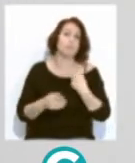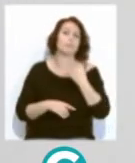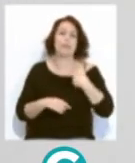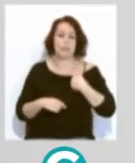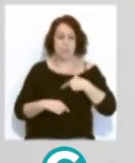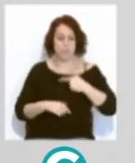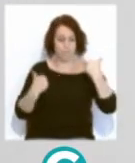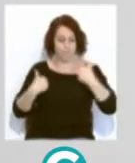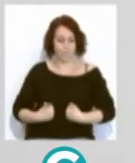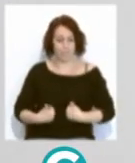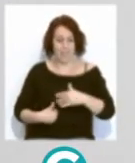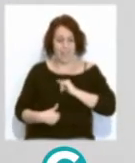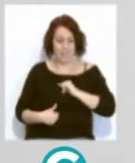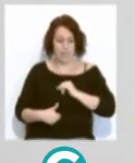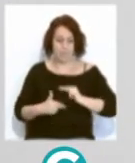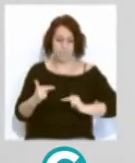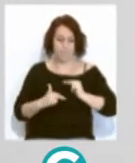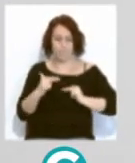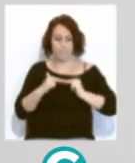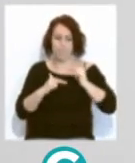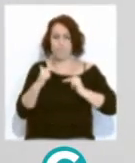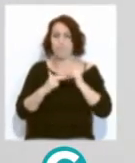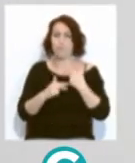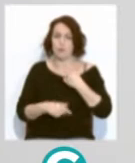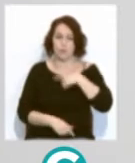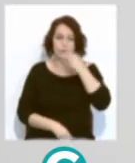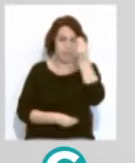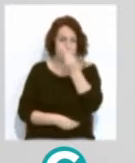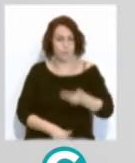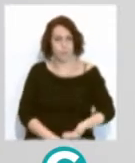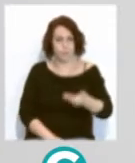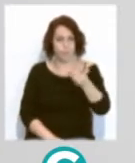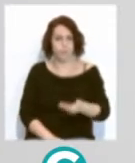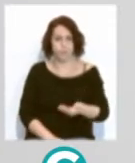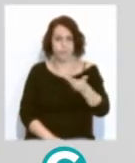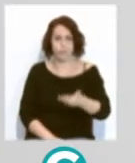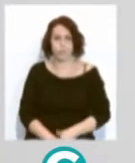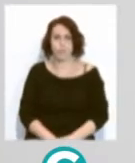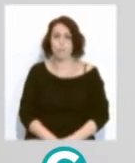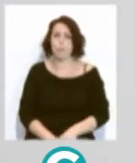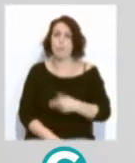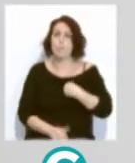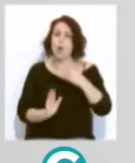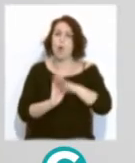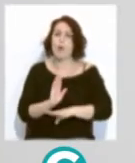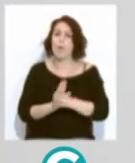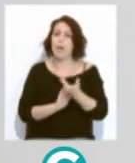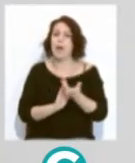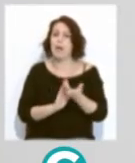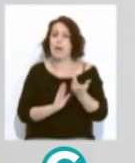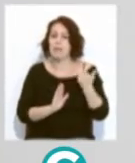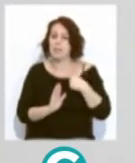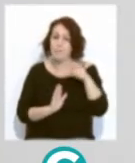construcción de su propia identidad y creíamos que era fundamental hacer el programa con estas